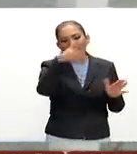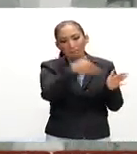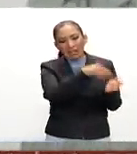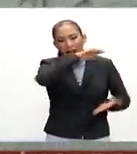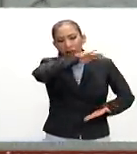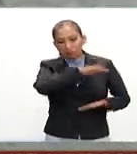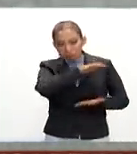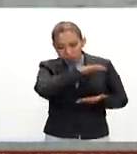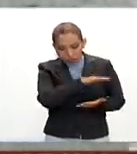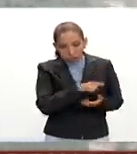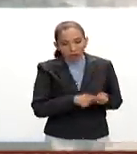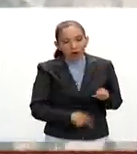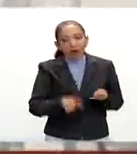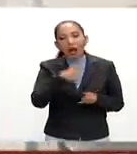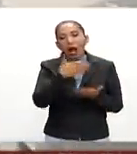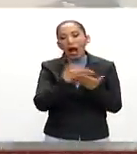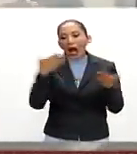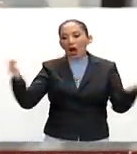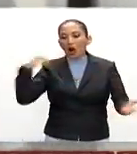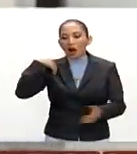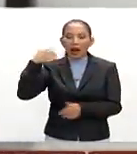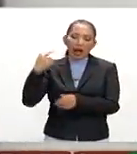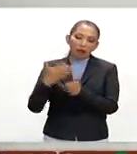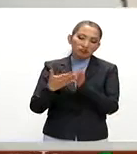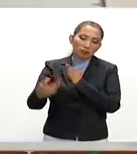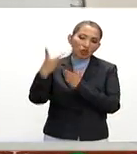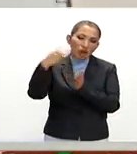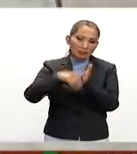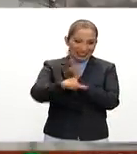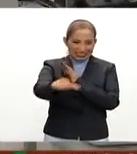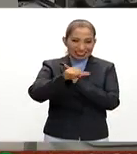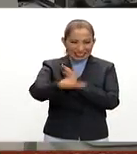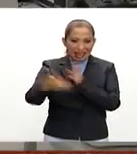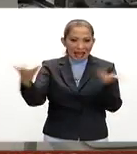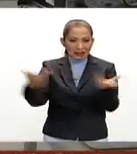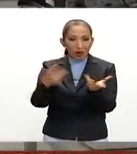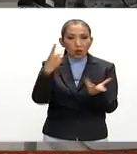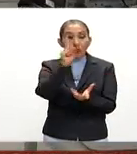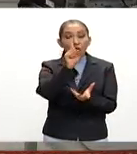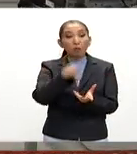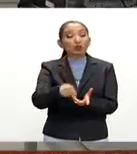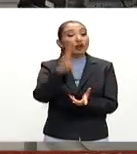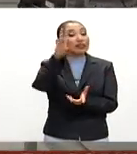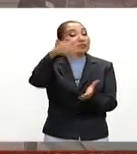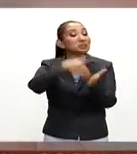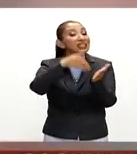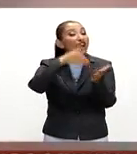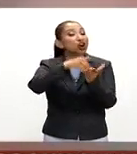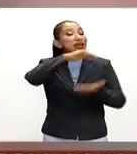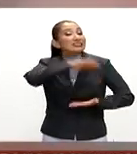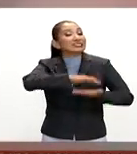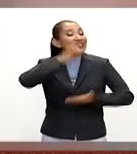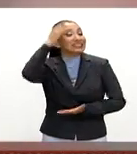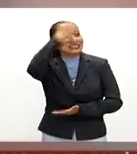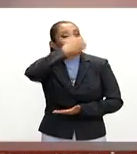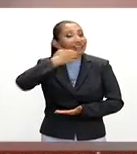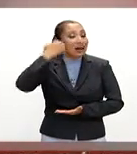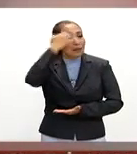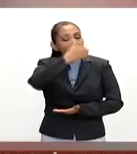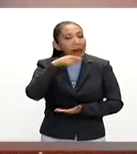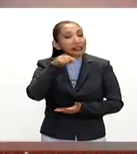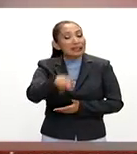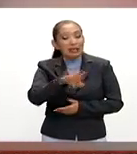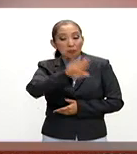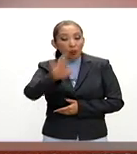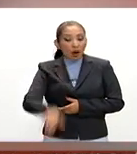mastografías vamos a cerrar 2016 con 1.3 millones de mastografías y la